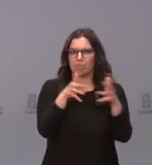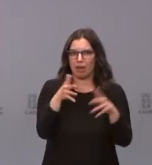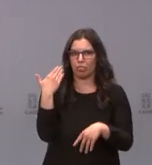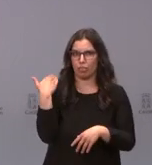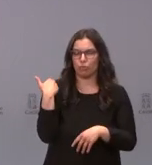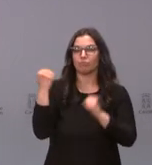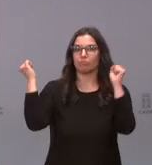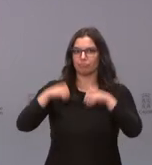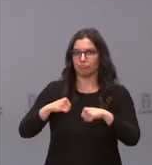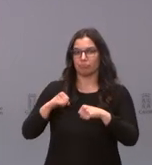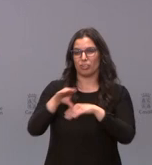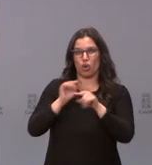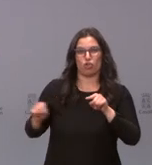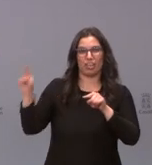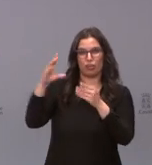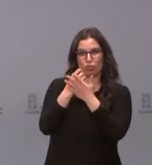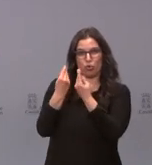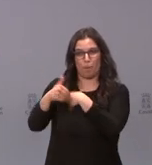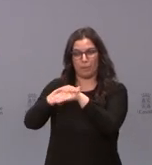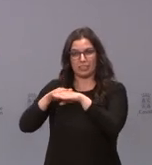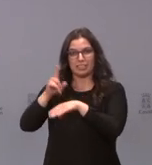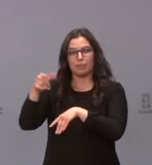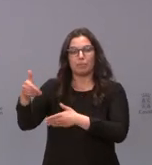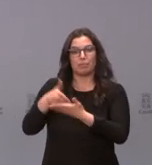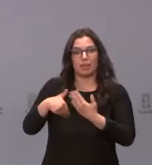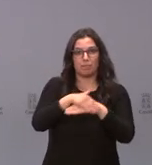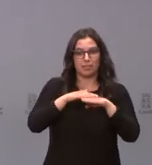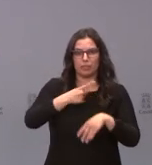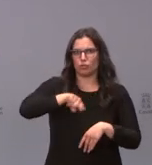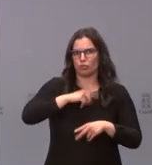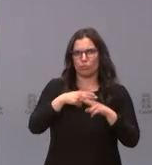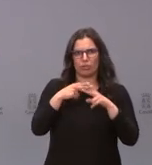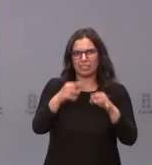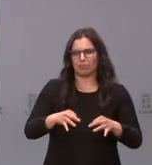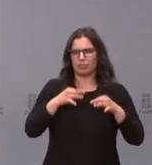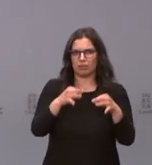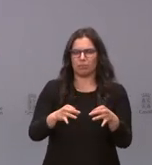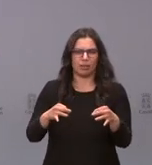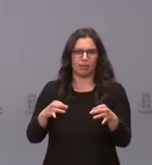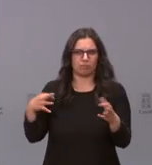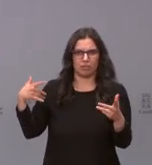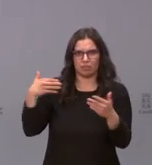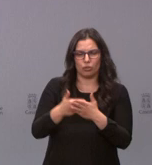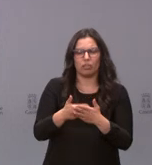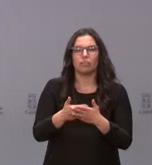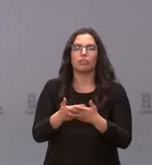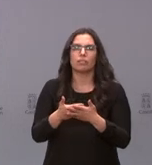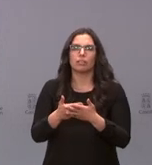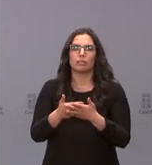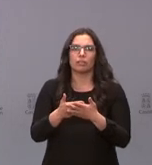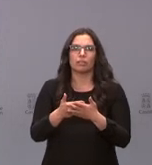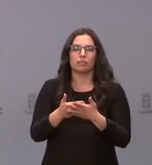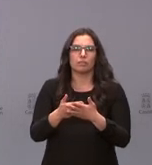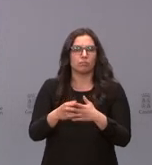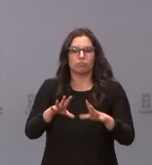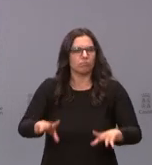tanto a petición de la ministra como ha sido siempre nuestra política a lo largo de esta crisis asumirlo